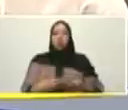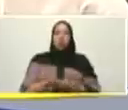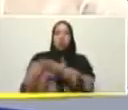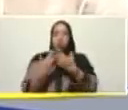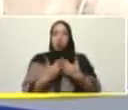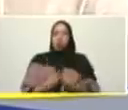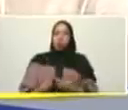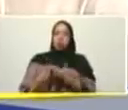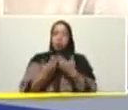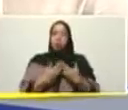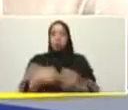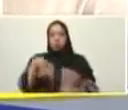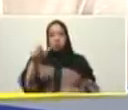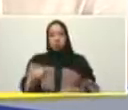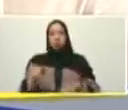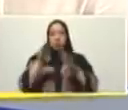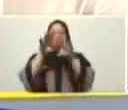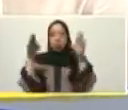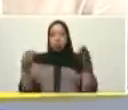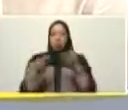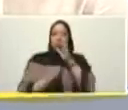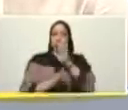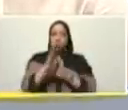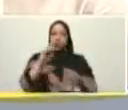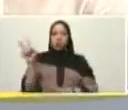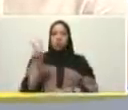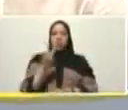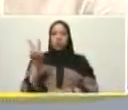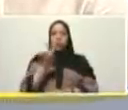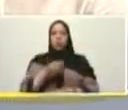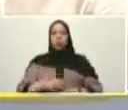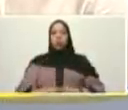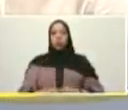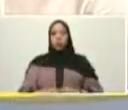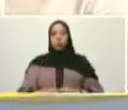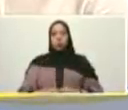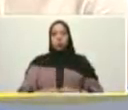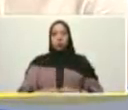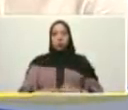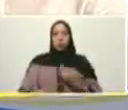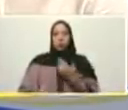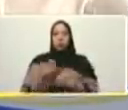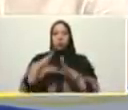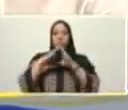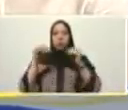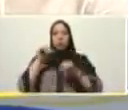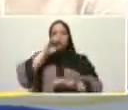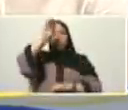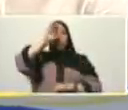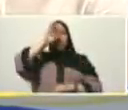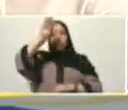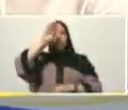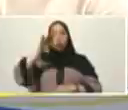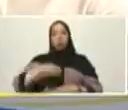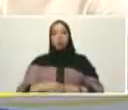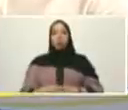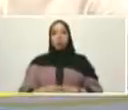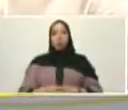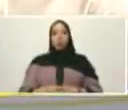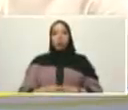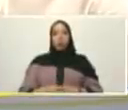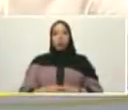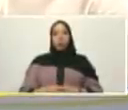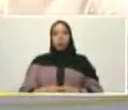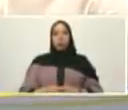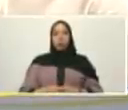universitarias que tengan que ver con el nuevo desarrollo del país con la Venezuela potencia con el futuro de Venezuela así tenemos que